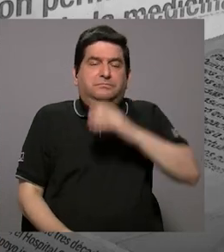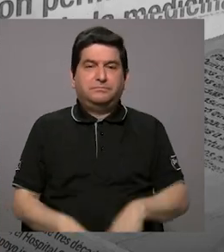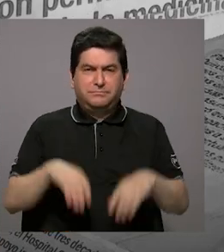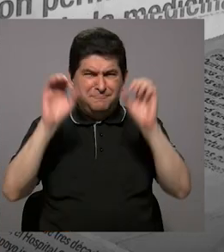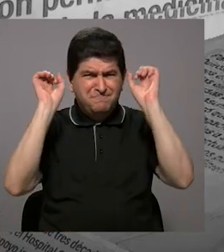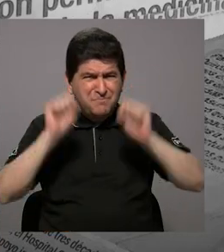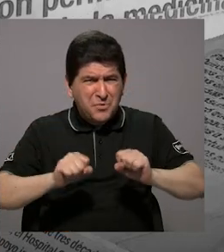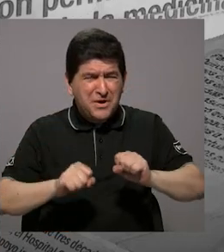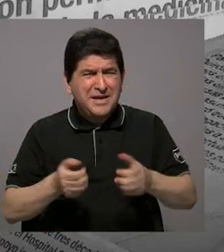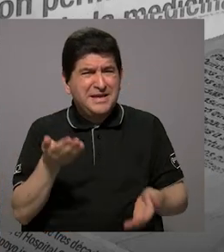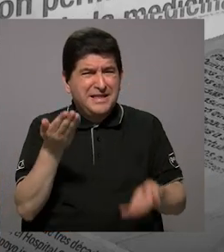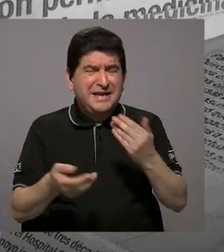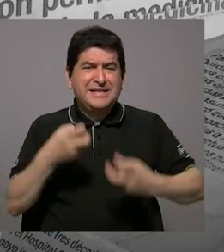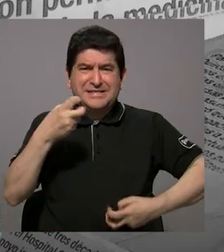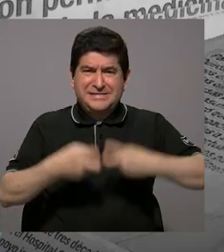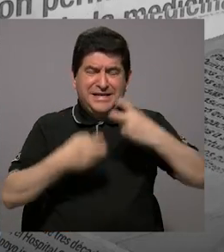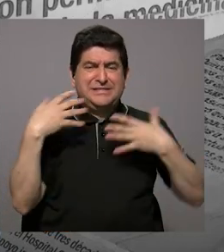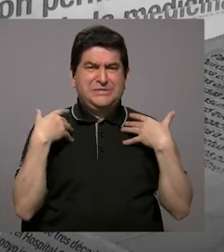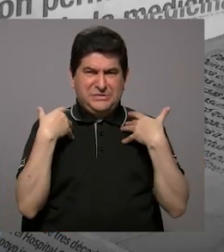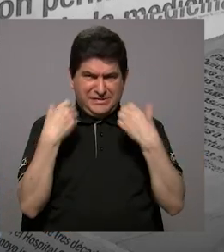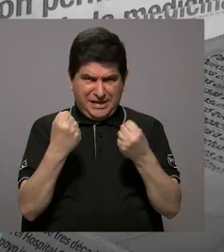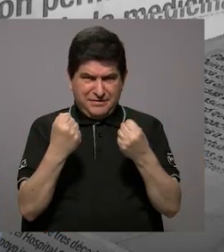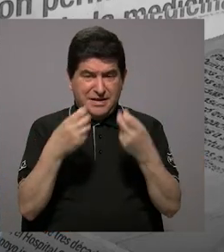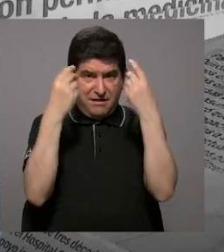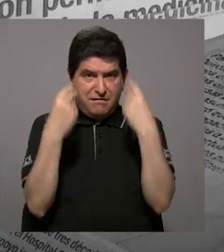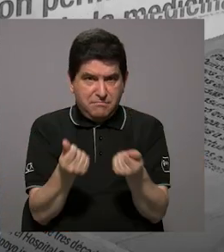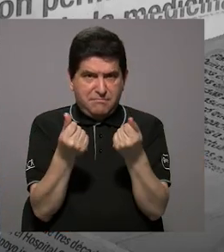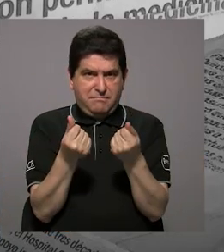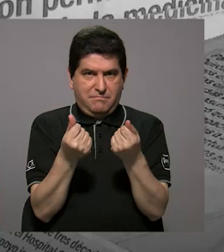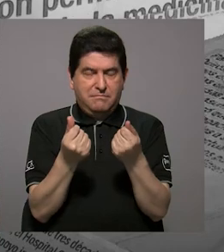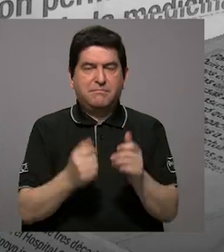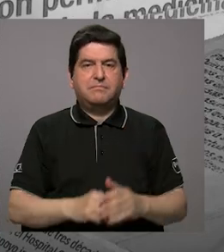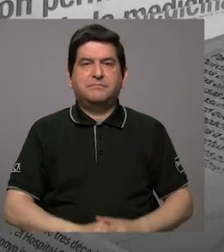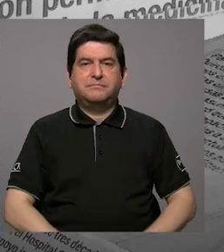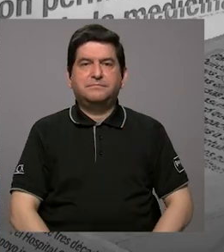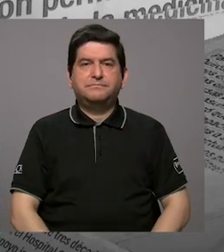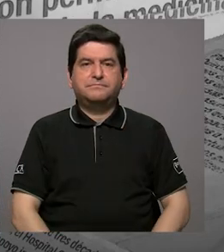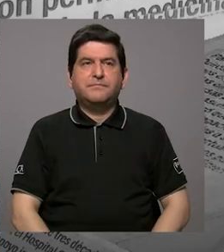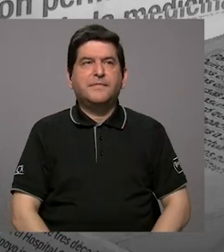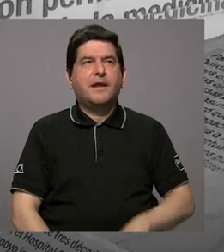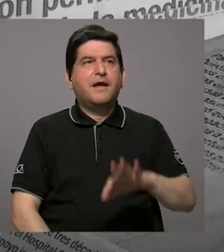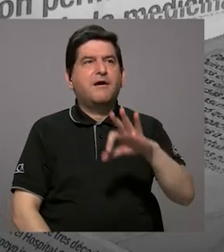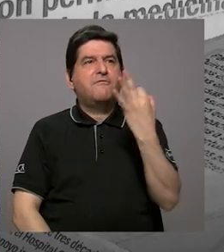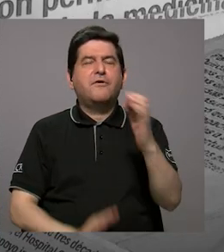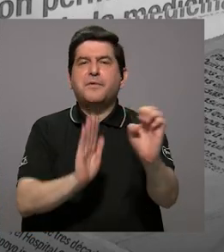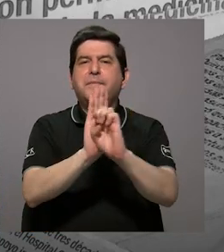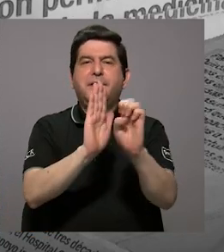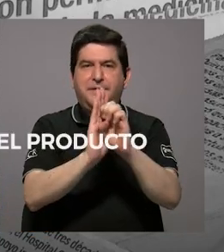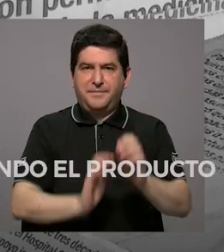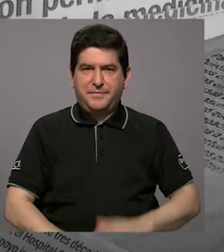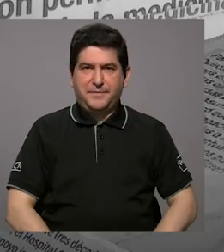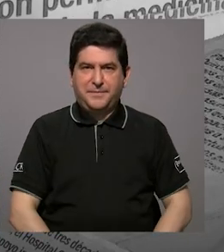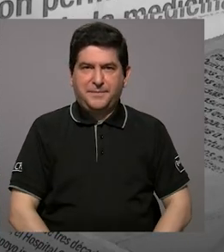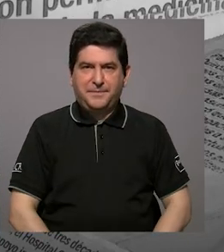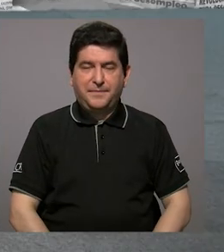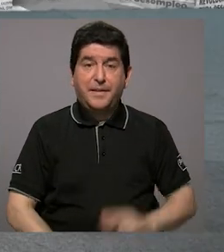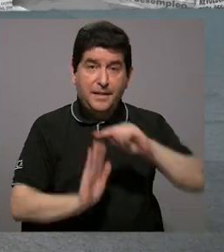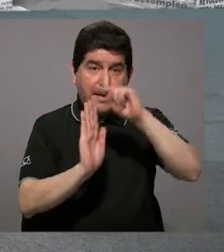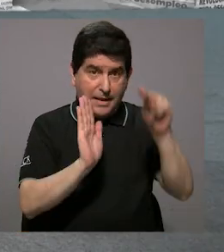un problema de salud instantáneo. A manera de ejemplo, la